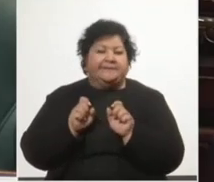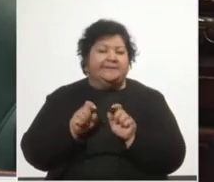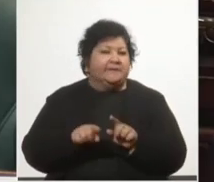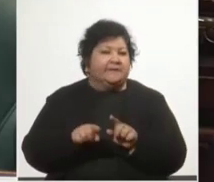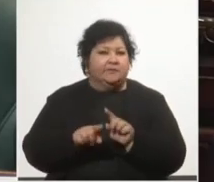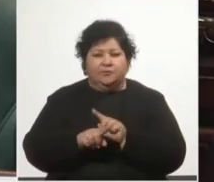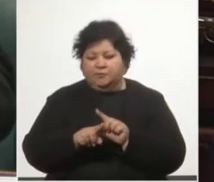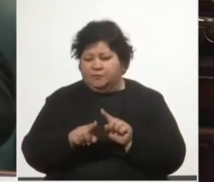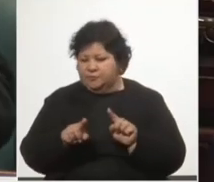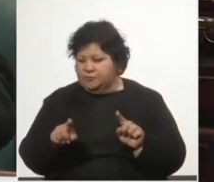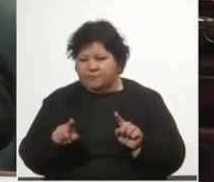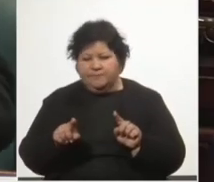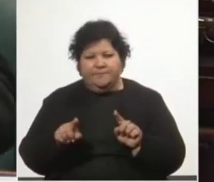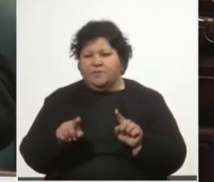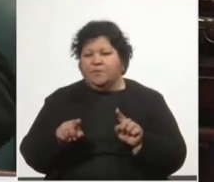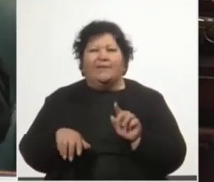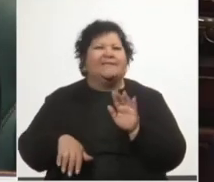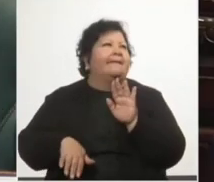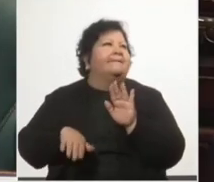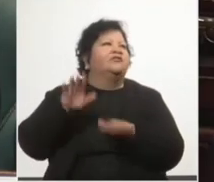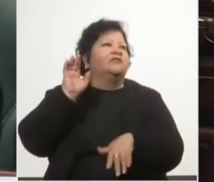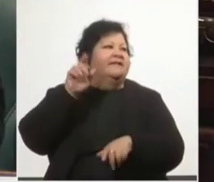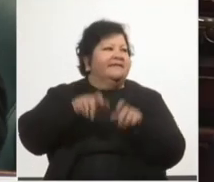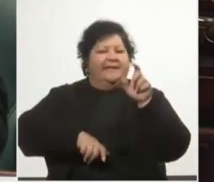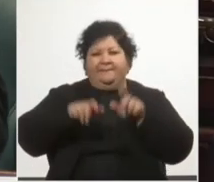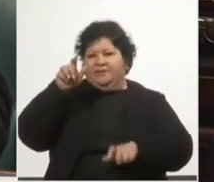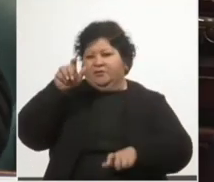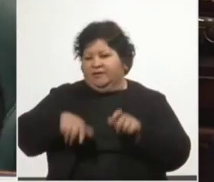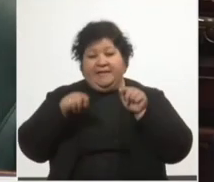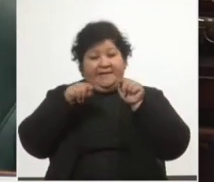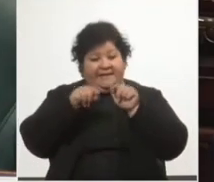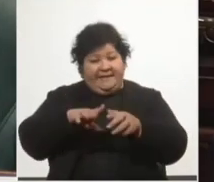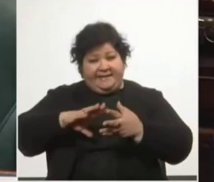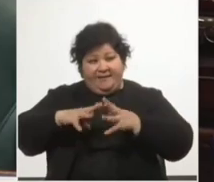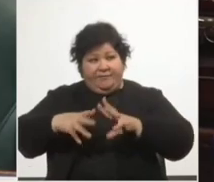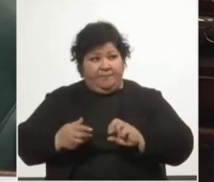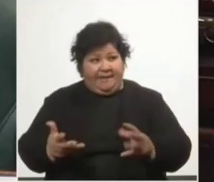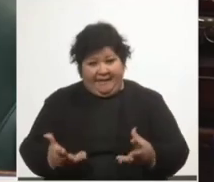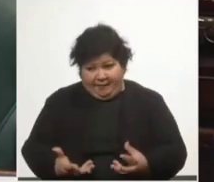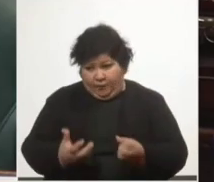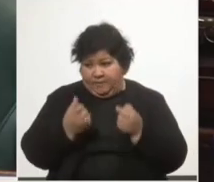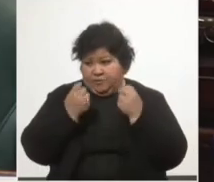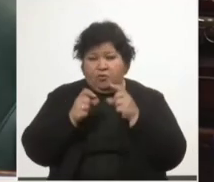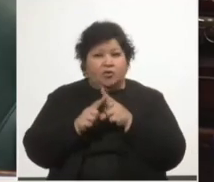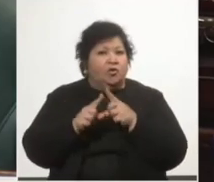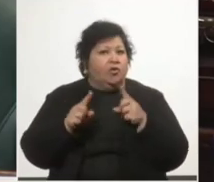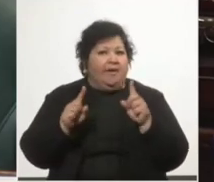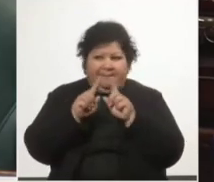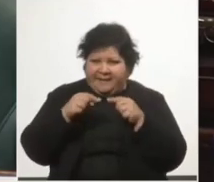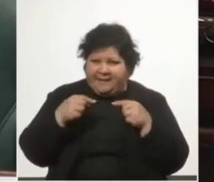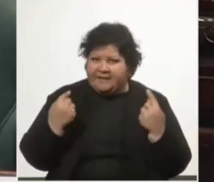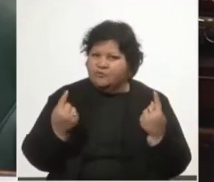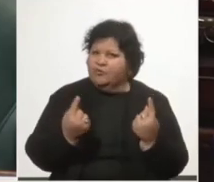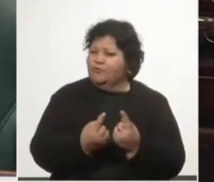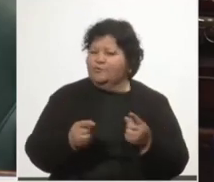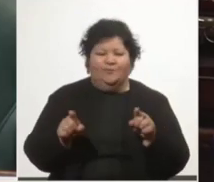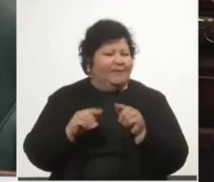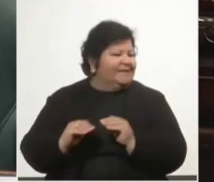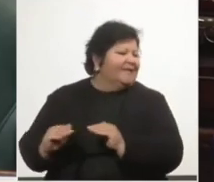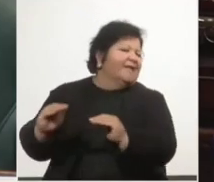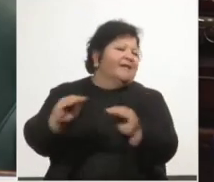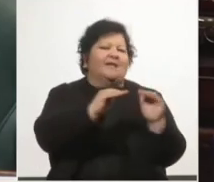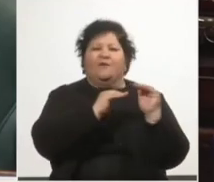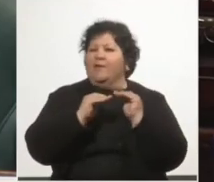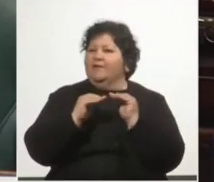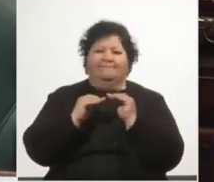sobre las grandes mayorías. De esta manera la recuperación no llega a todos, sino que por el contrario se traduce en una sociedad